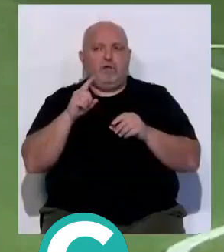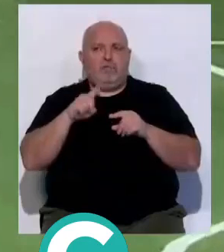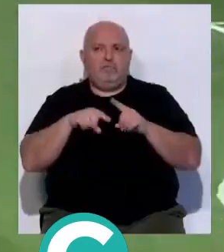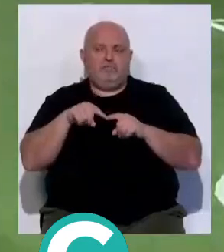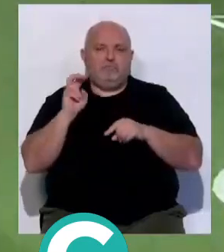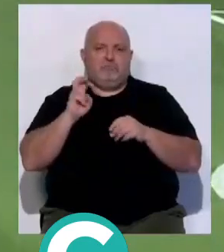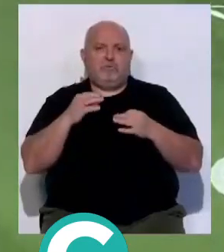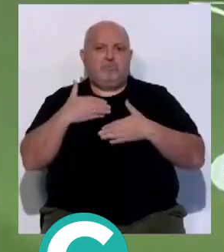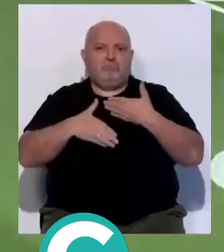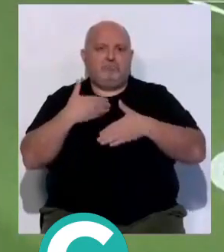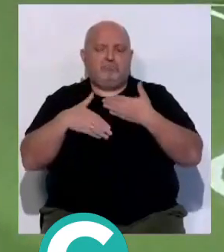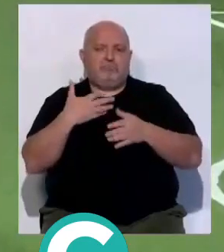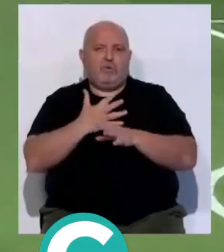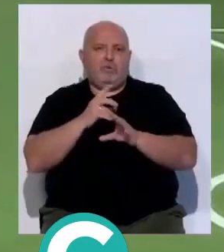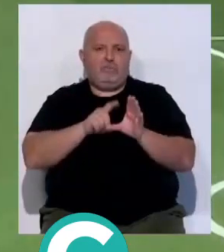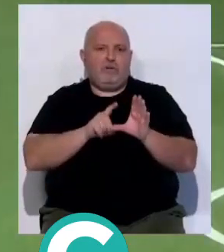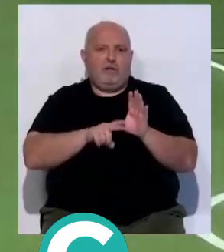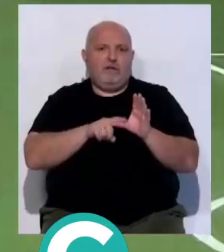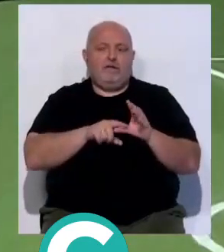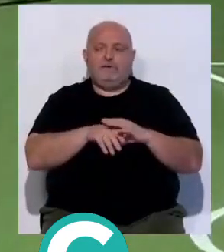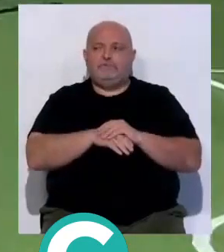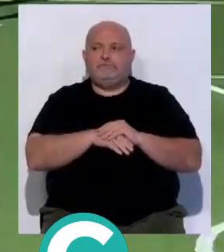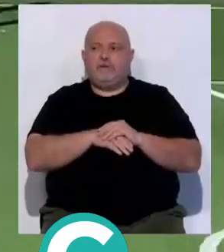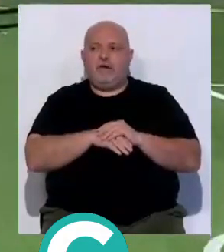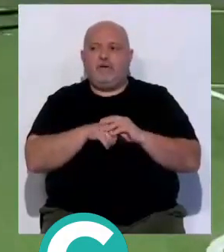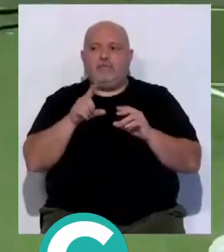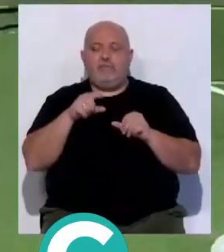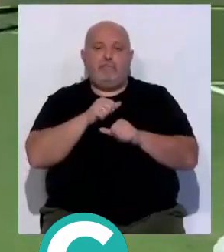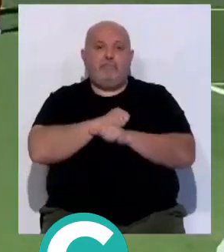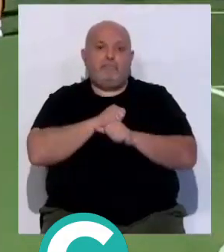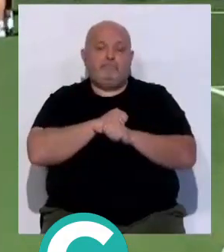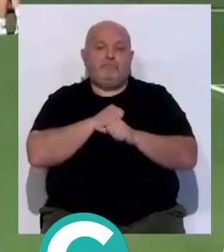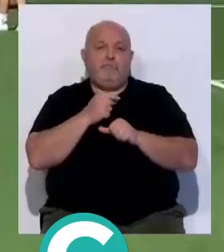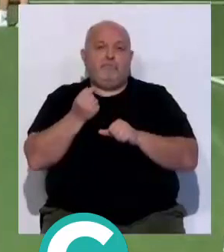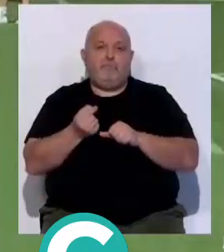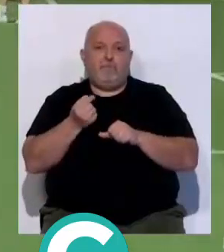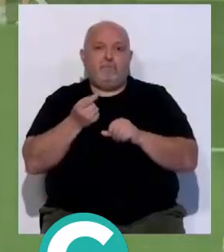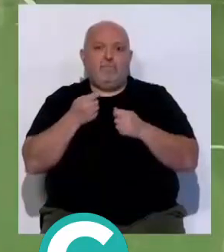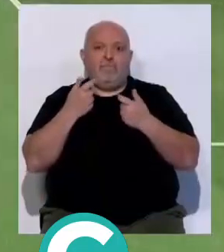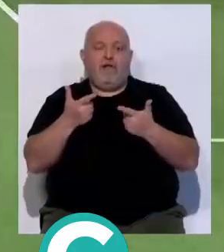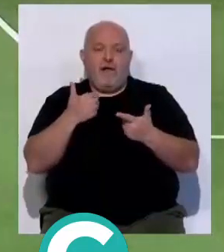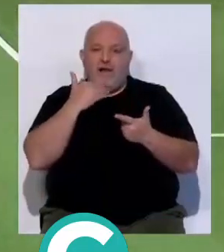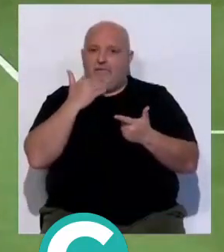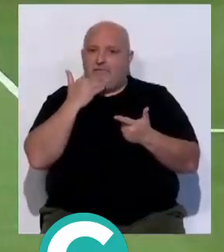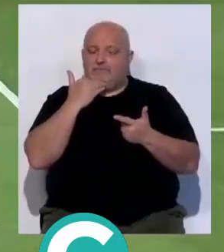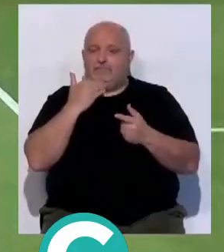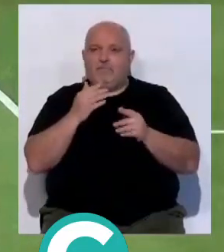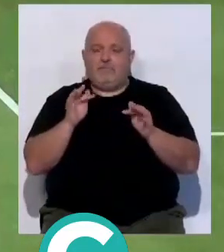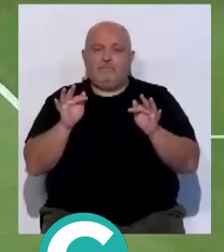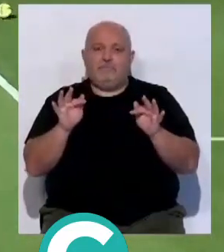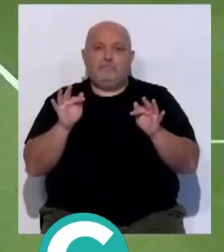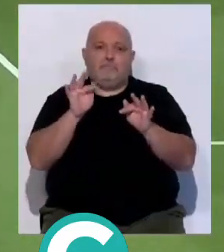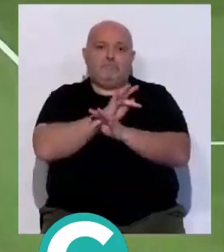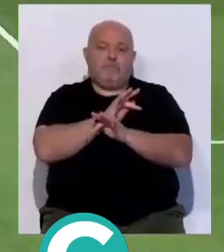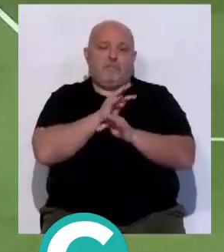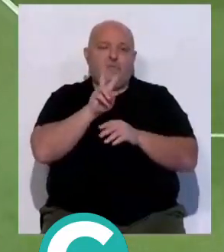normalidad ya a trabajar con el resto de sus compañeros, y que se espera que pueda dar minutos de calidad, y ser alternativa a